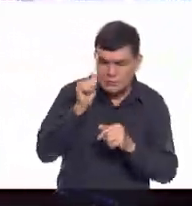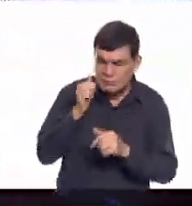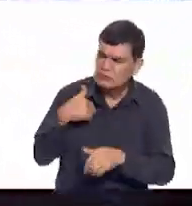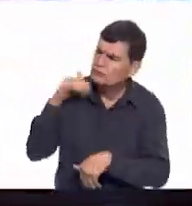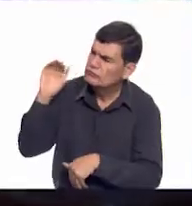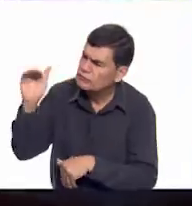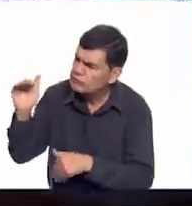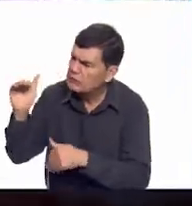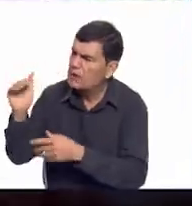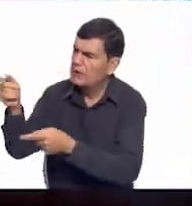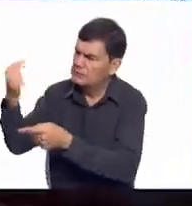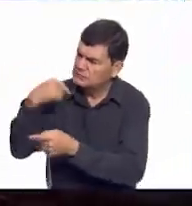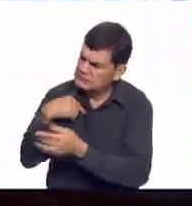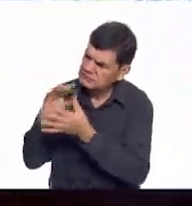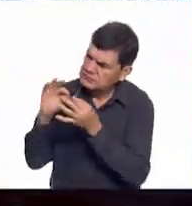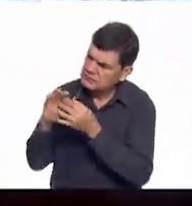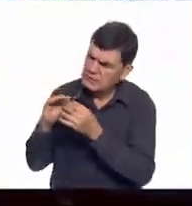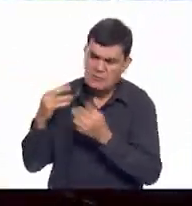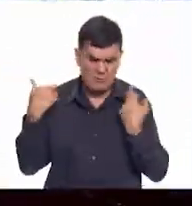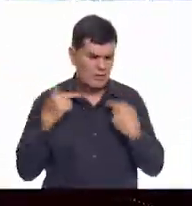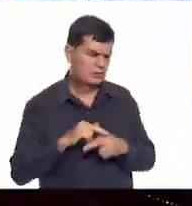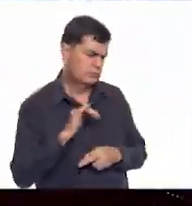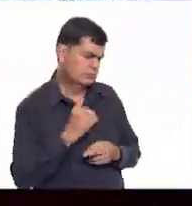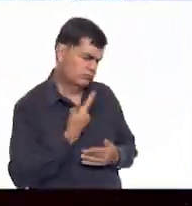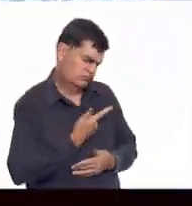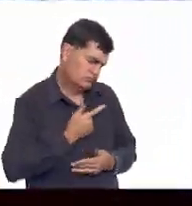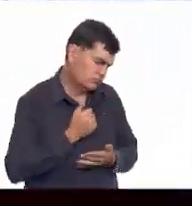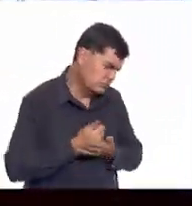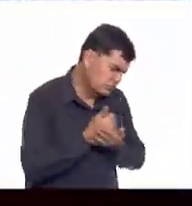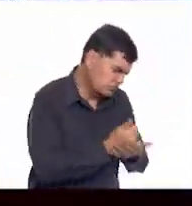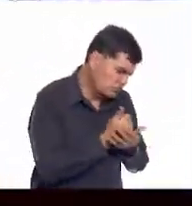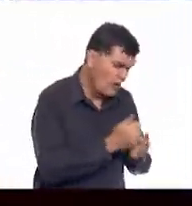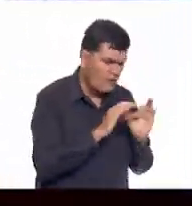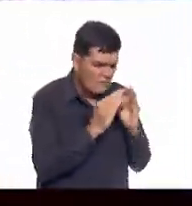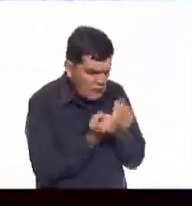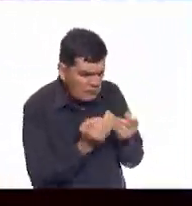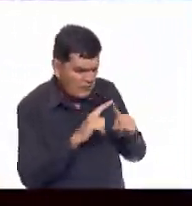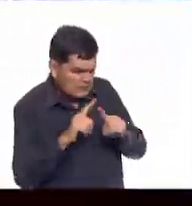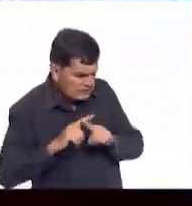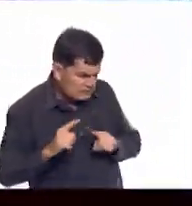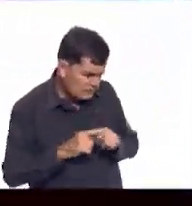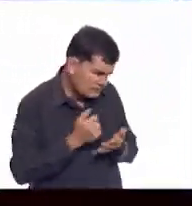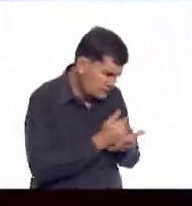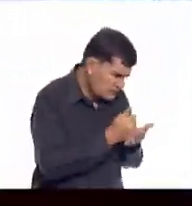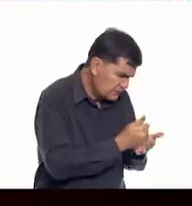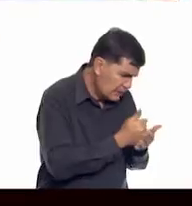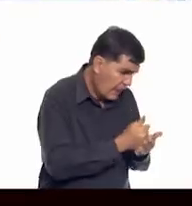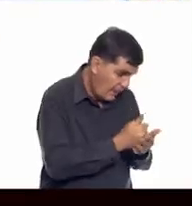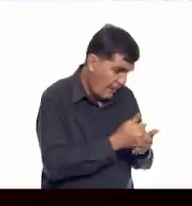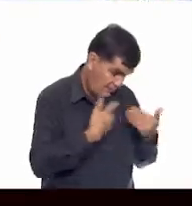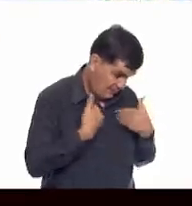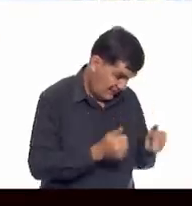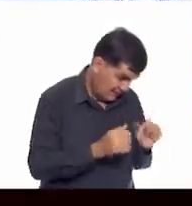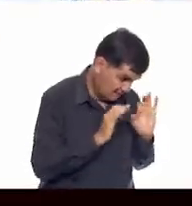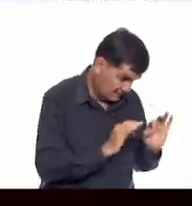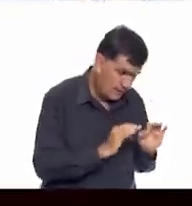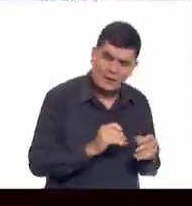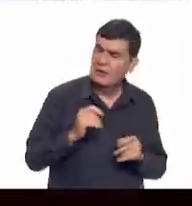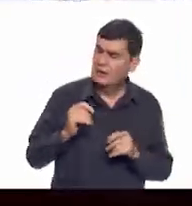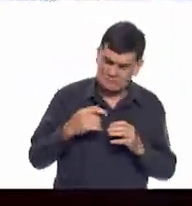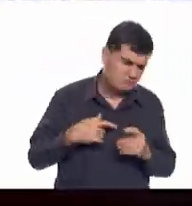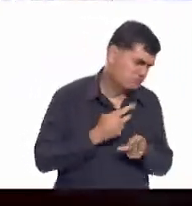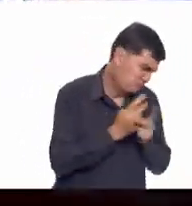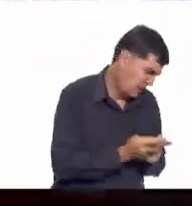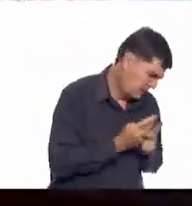acerco a ella para que me explique y con gusto me ayuda. Busca diferentes formas de explicar hasta que yo entienda. Tiene mucha paciencia y